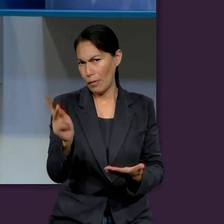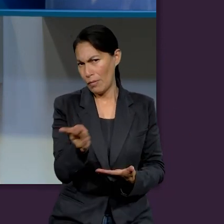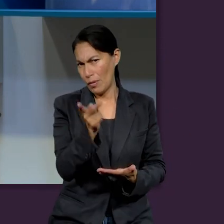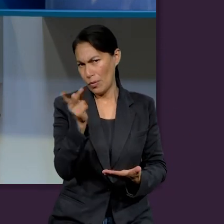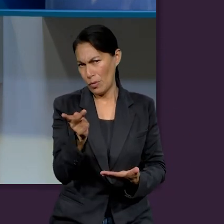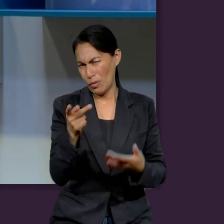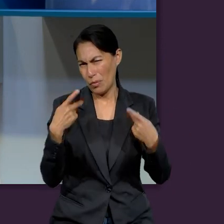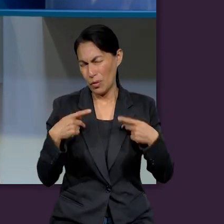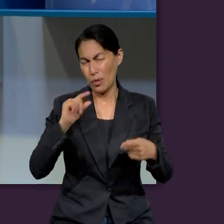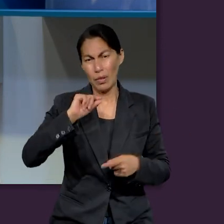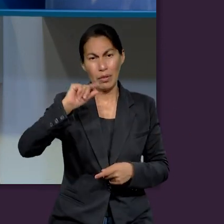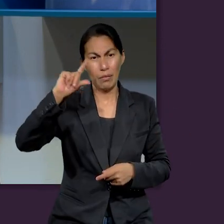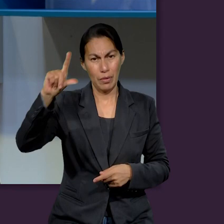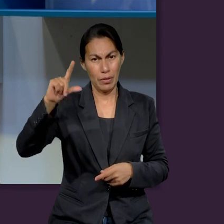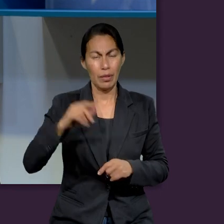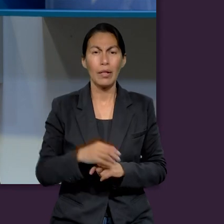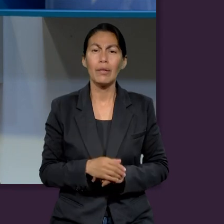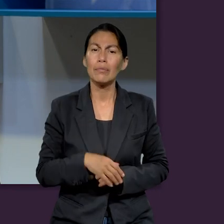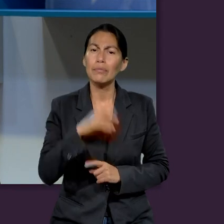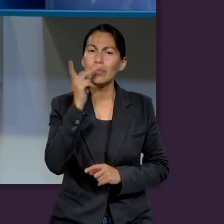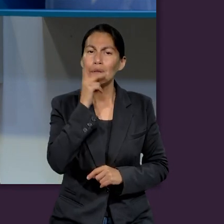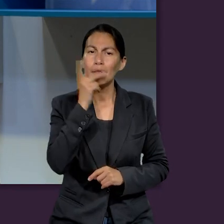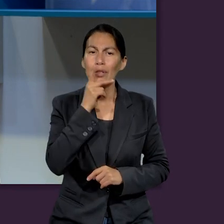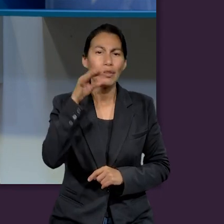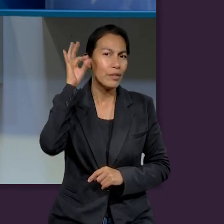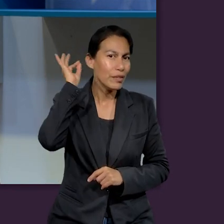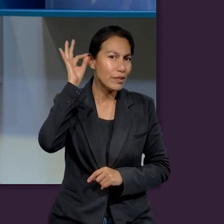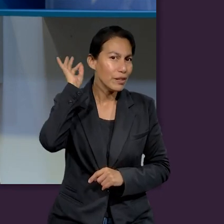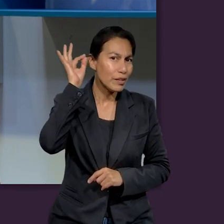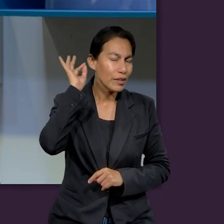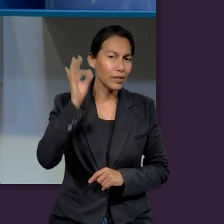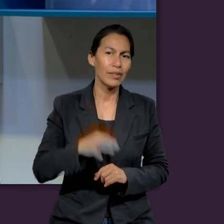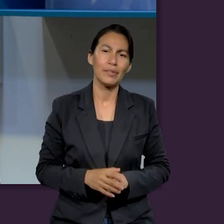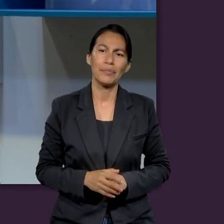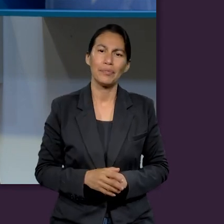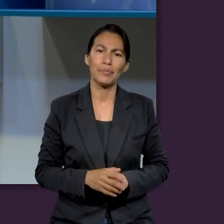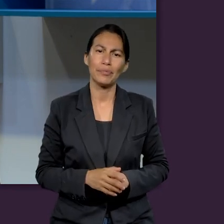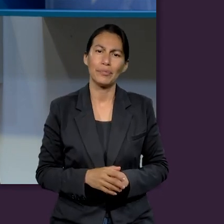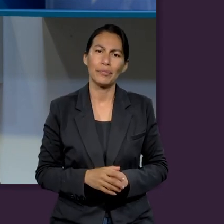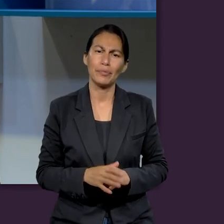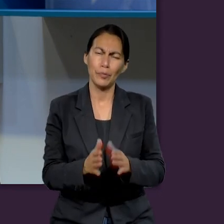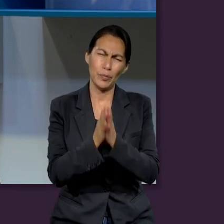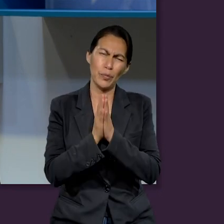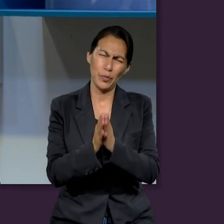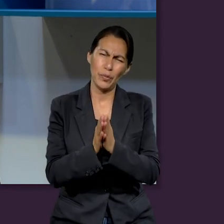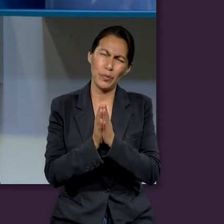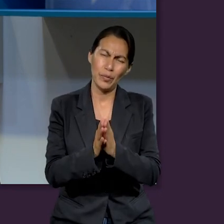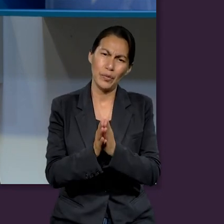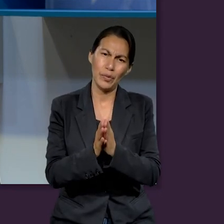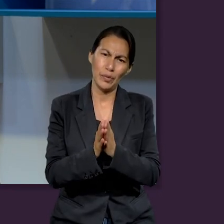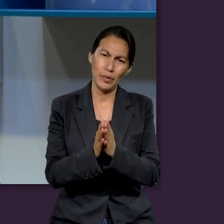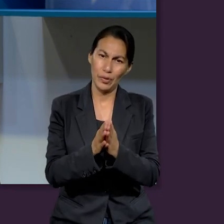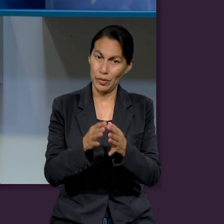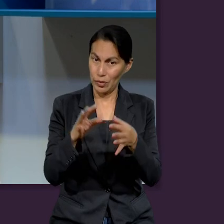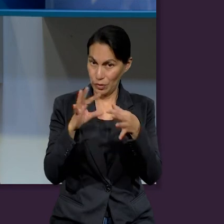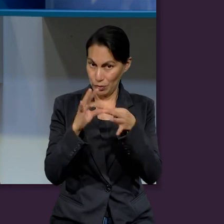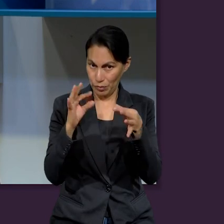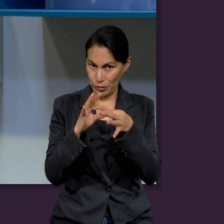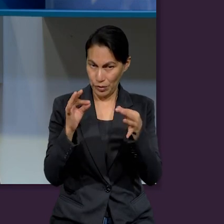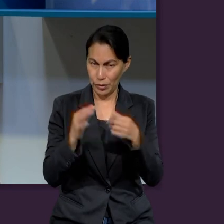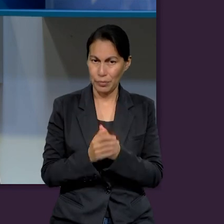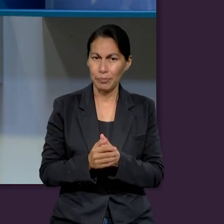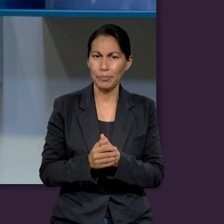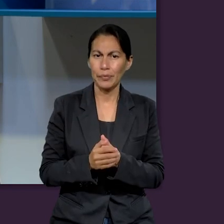a arrojar una pregunta a nuestro experto, al pastor Filiberto Grageda, que nos pueda